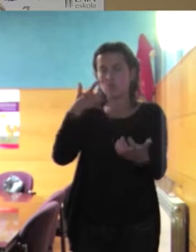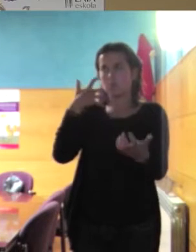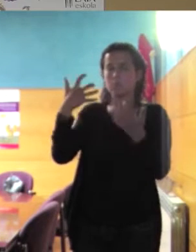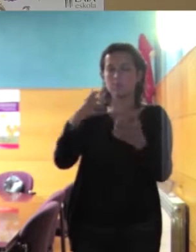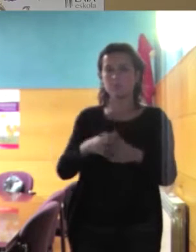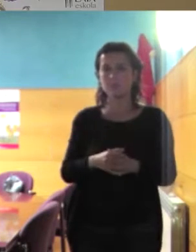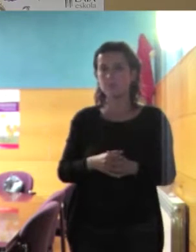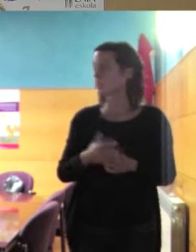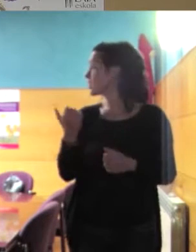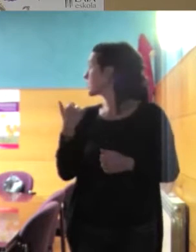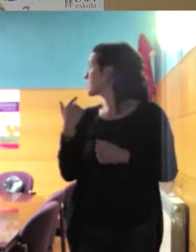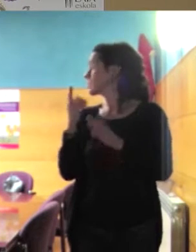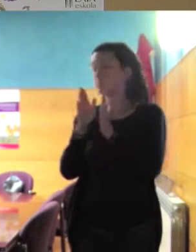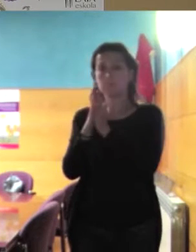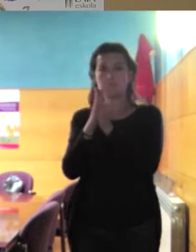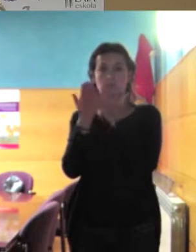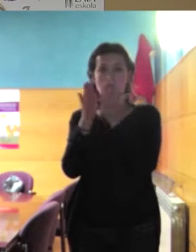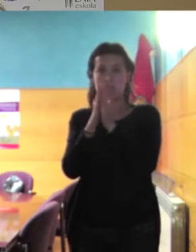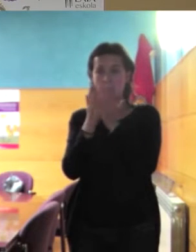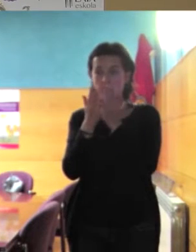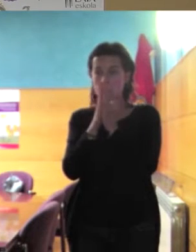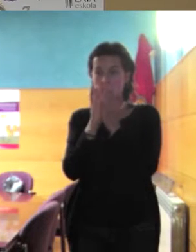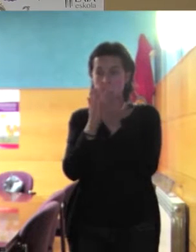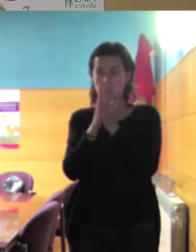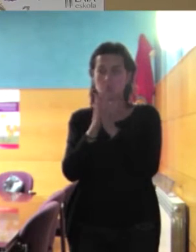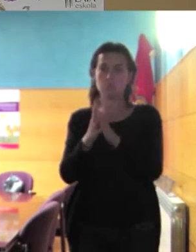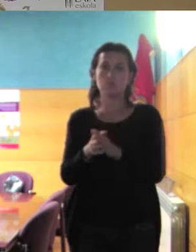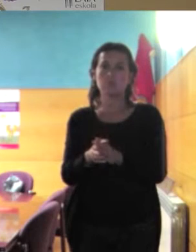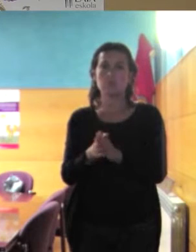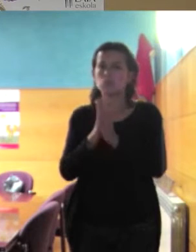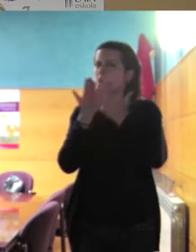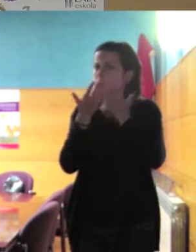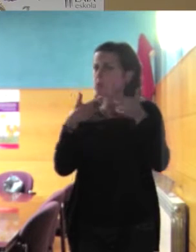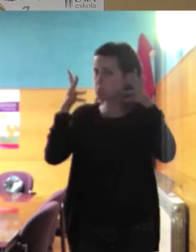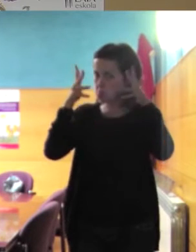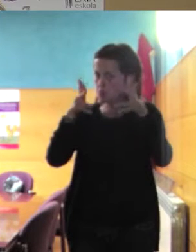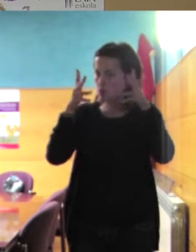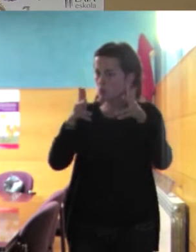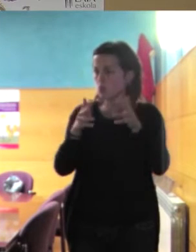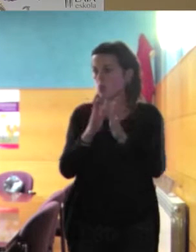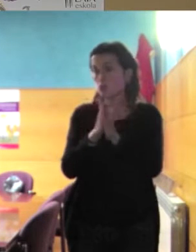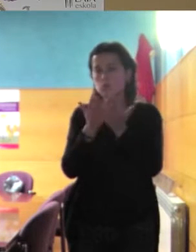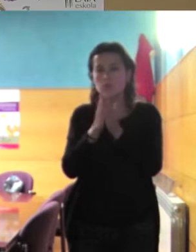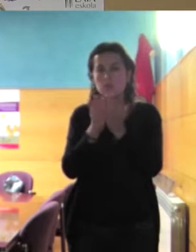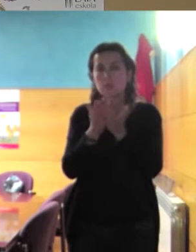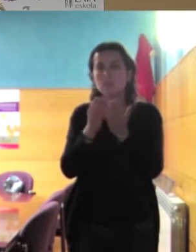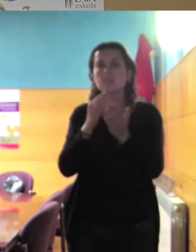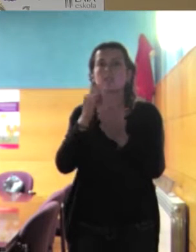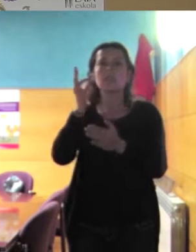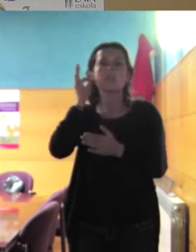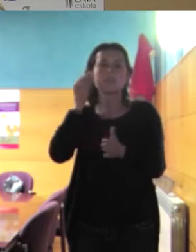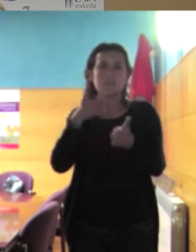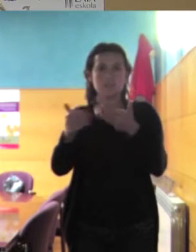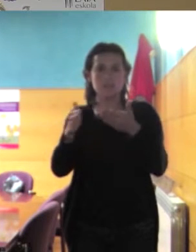este libro que es un libro muy recomendable muy recomendable es una novela de la escritora catalana